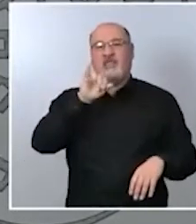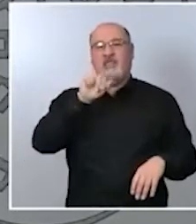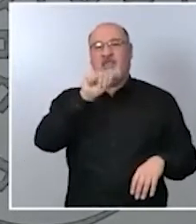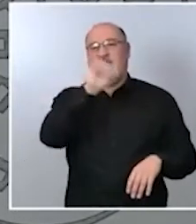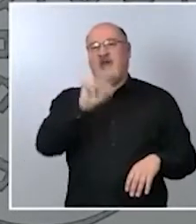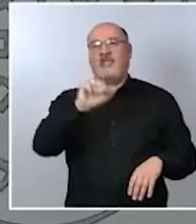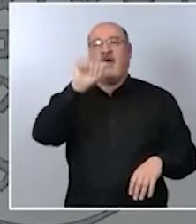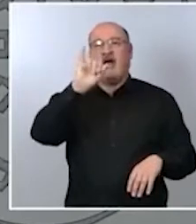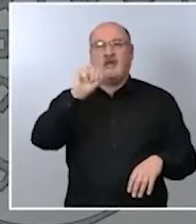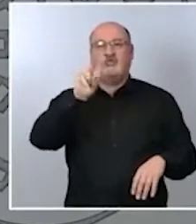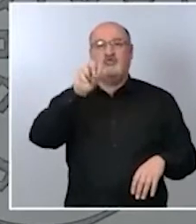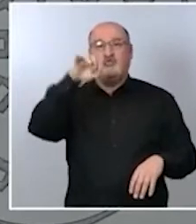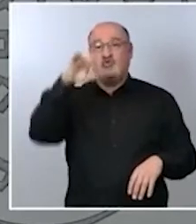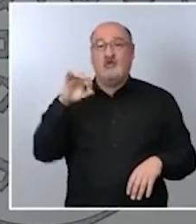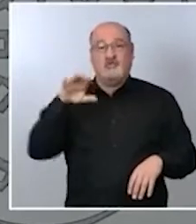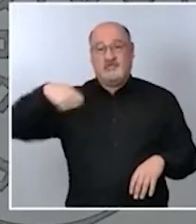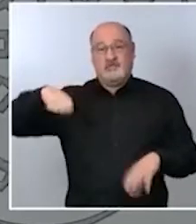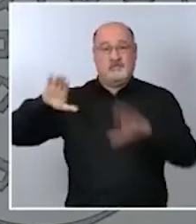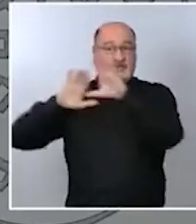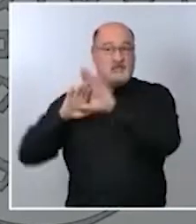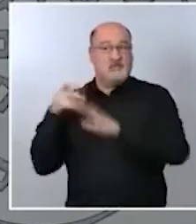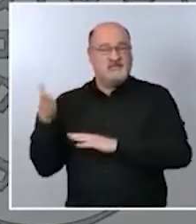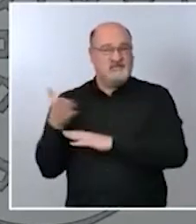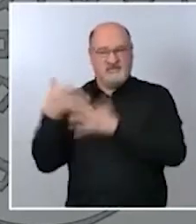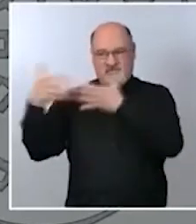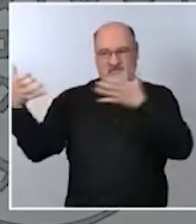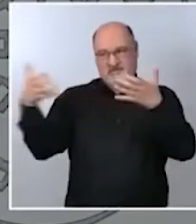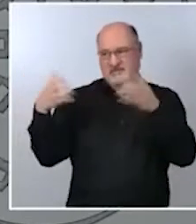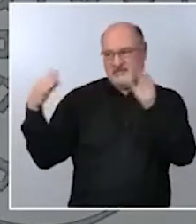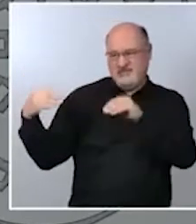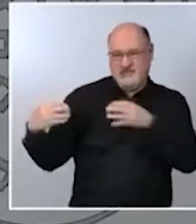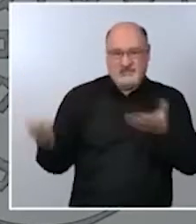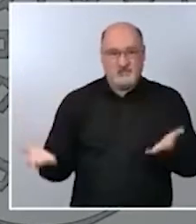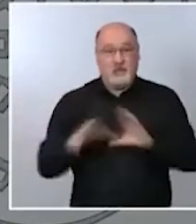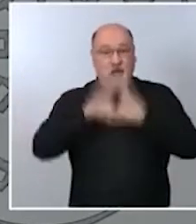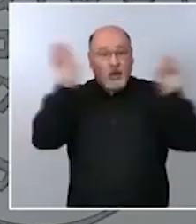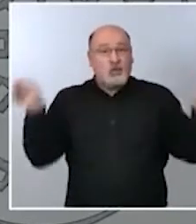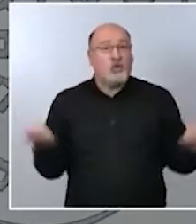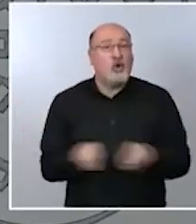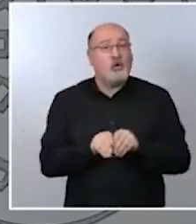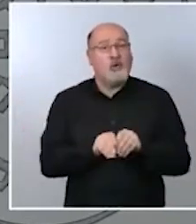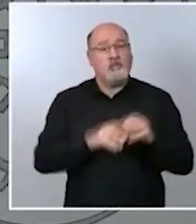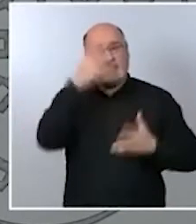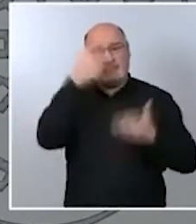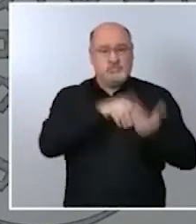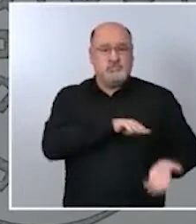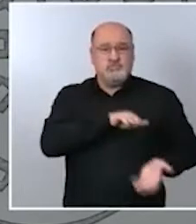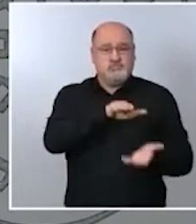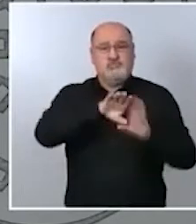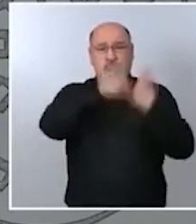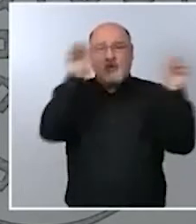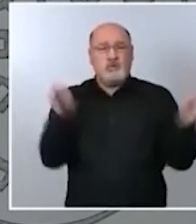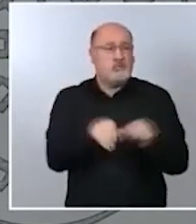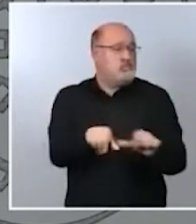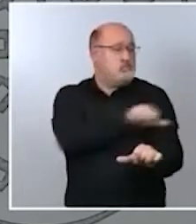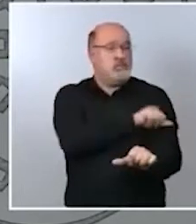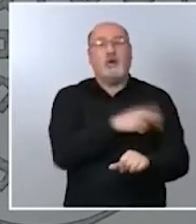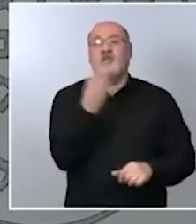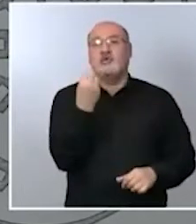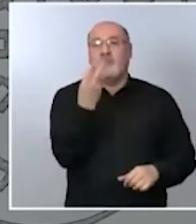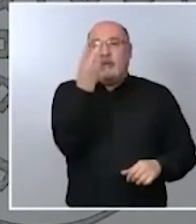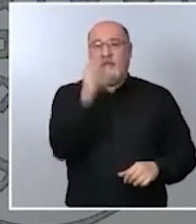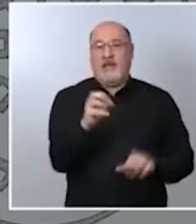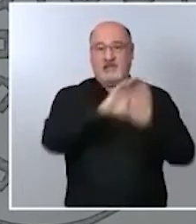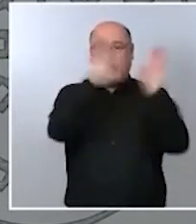cuestiones porque las cantidades que este gobierno ha ido administrando a lo largo del año 2020 entre